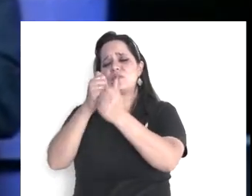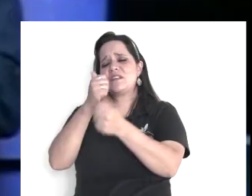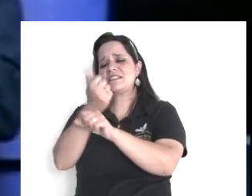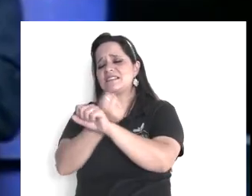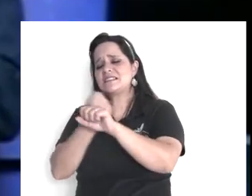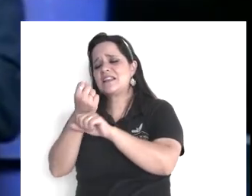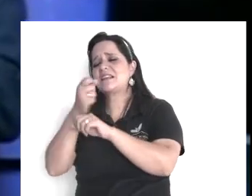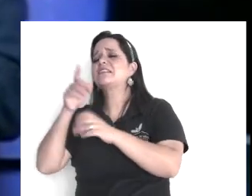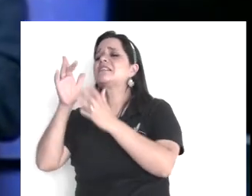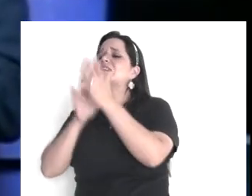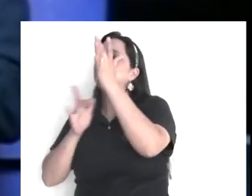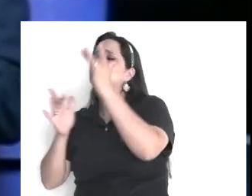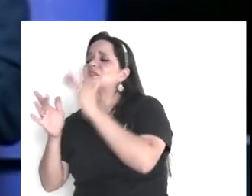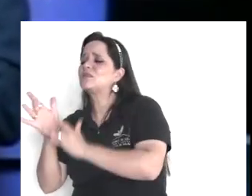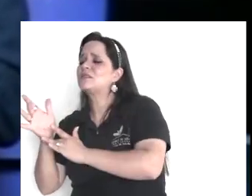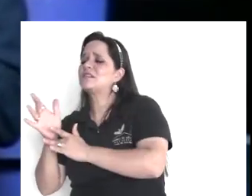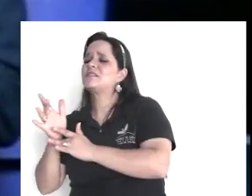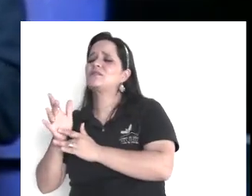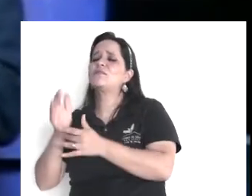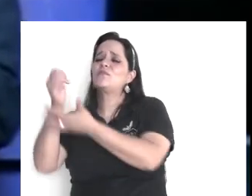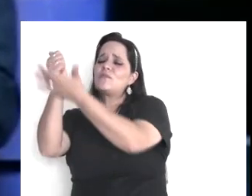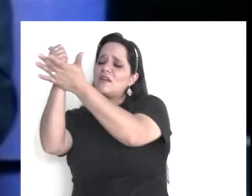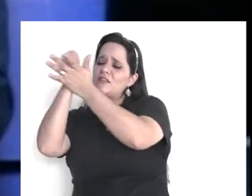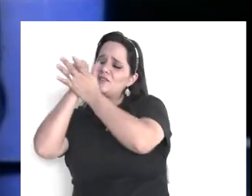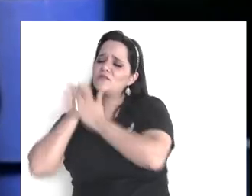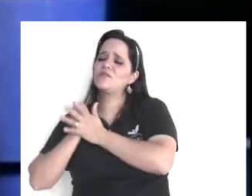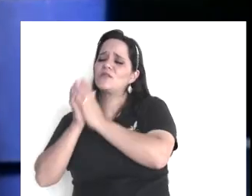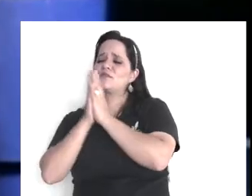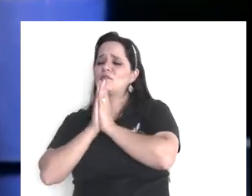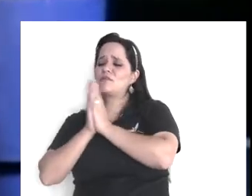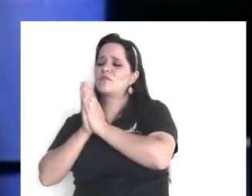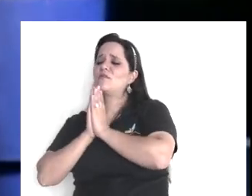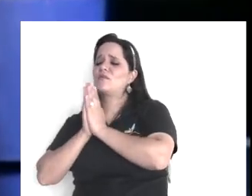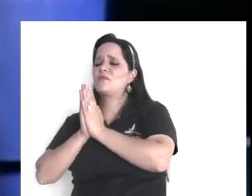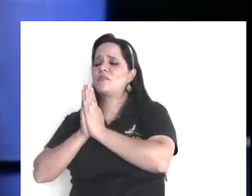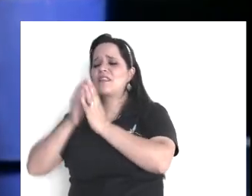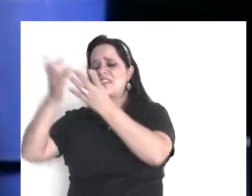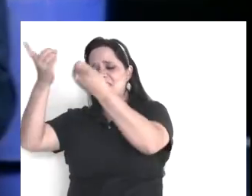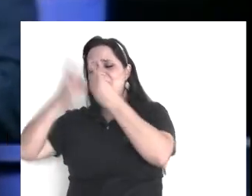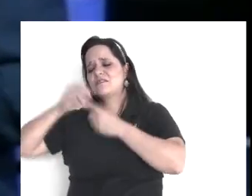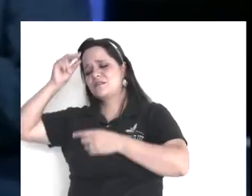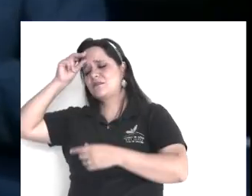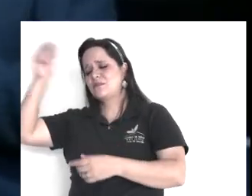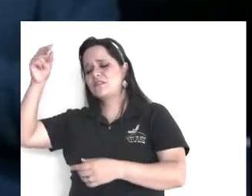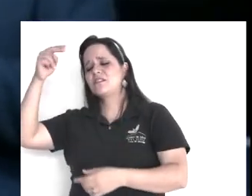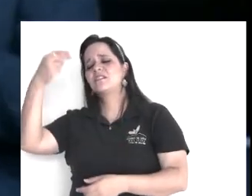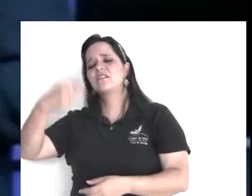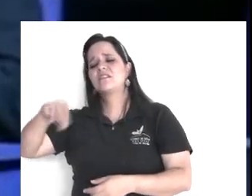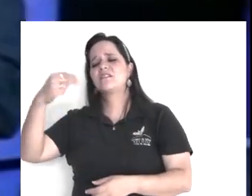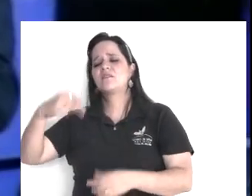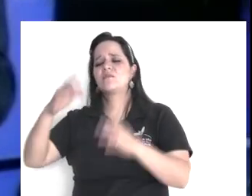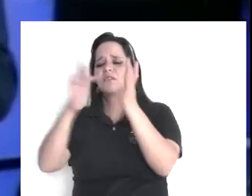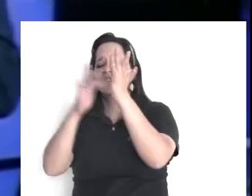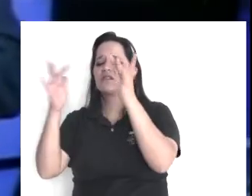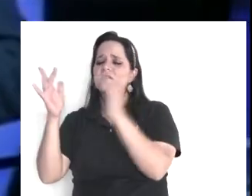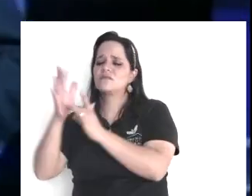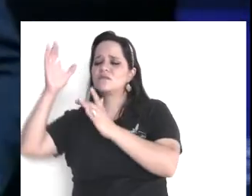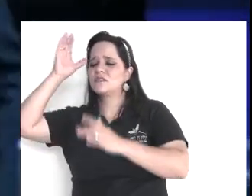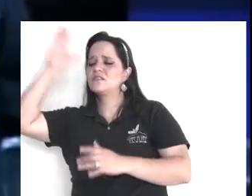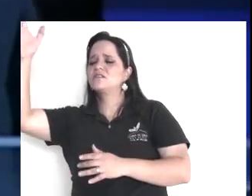ser sabios señor, ayúdanos, danos sabiduría, en el nombre de Cristo Jesús, te lo pedimos señor,